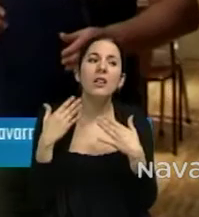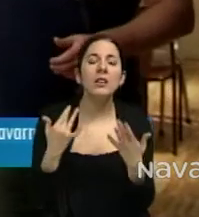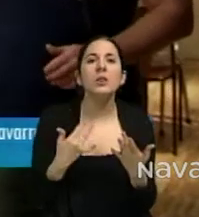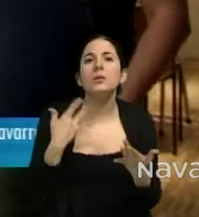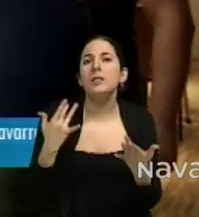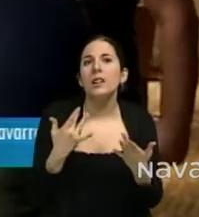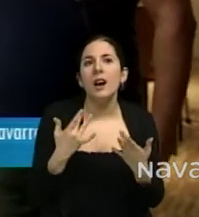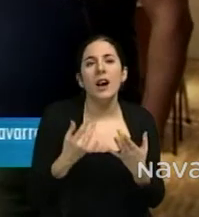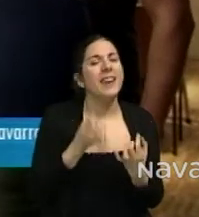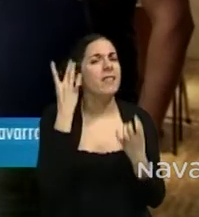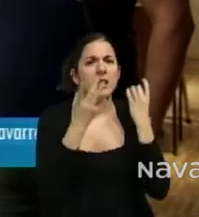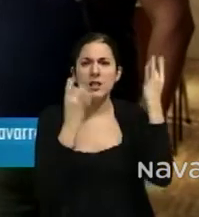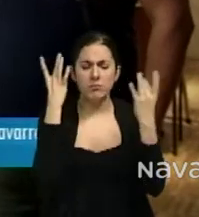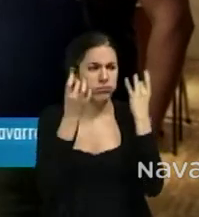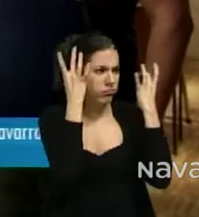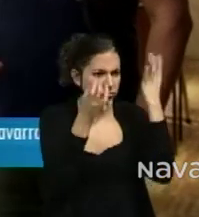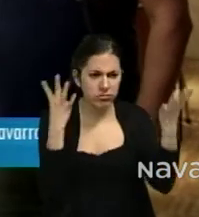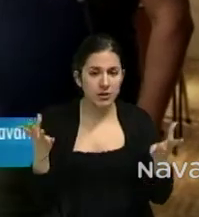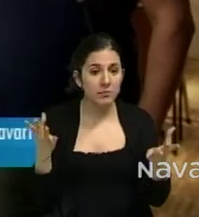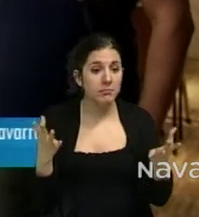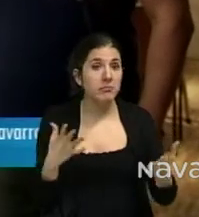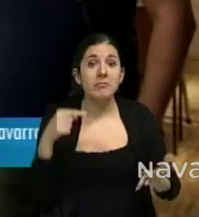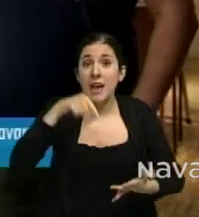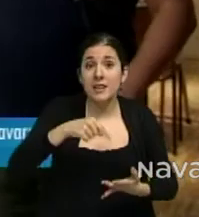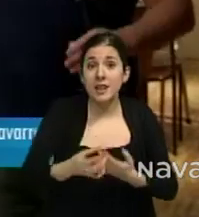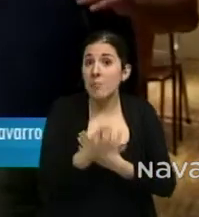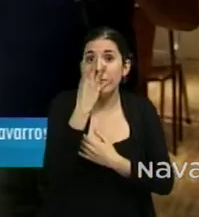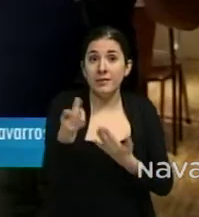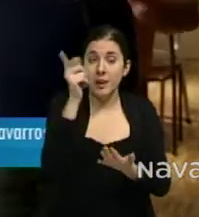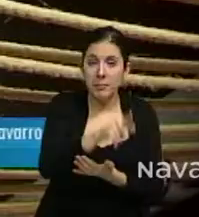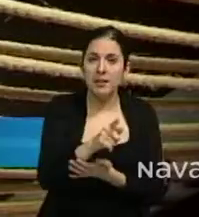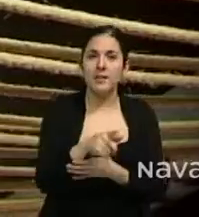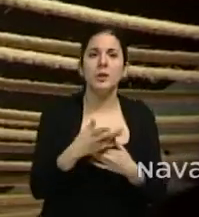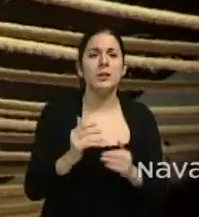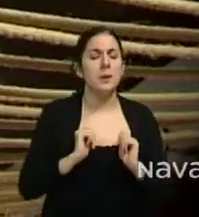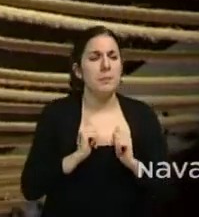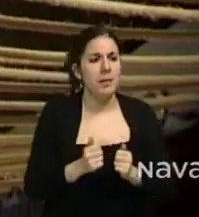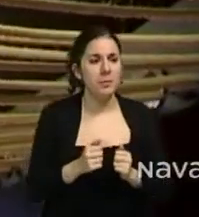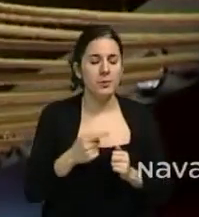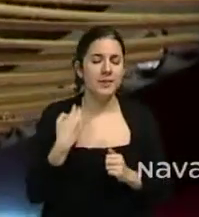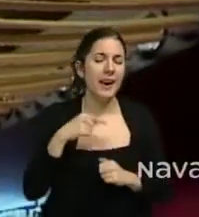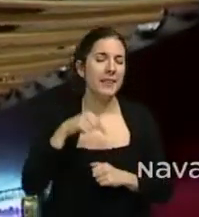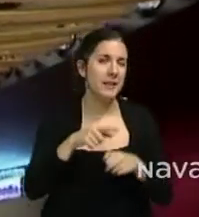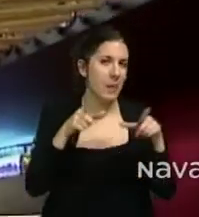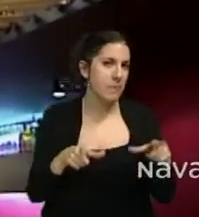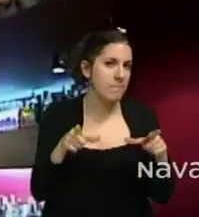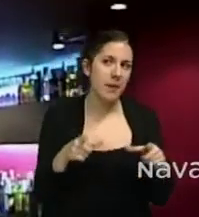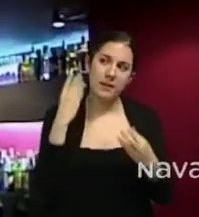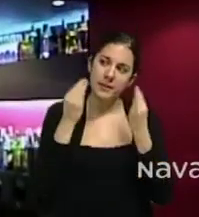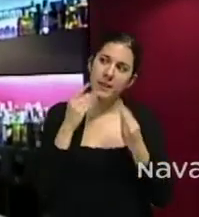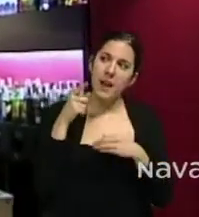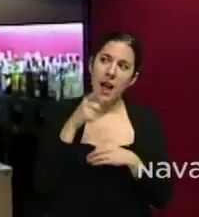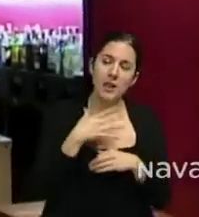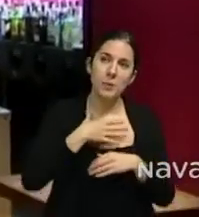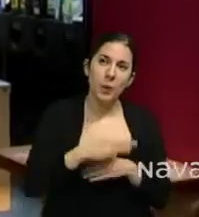entre muchísimas ideas que teníamos, surgió esta. Teníamos en mente este local y empezamos a decir, joder, si hacemos